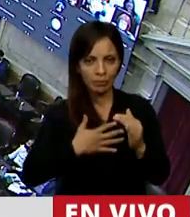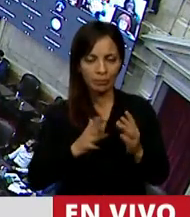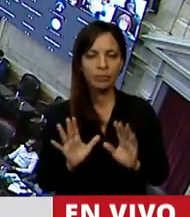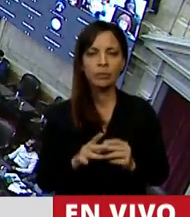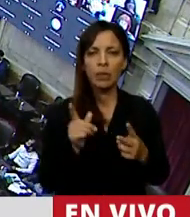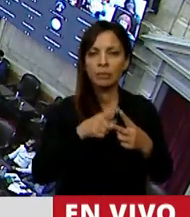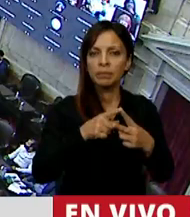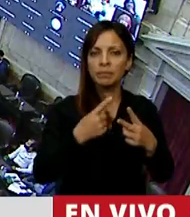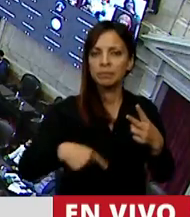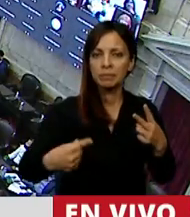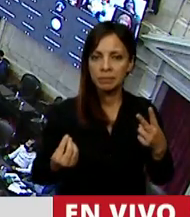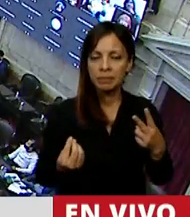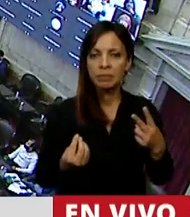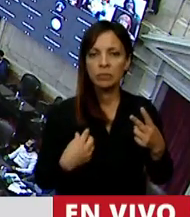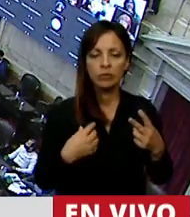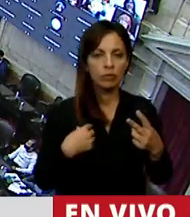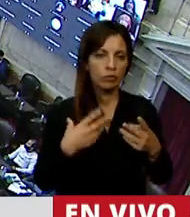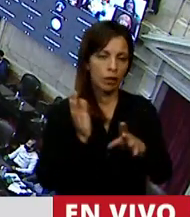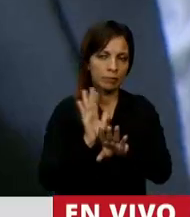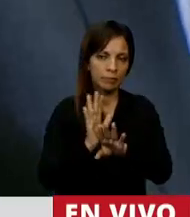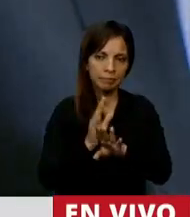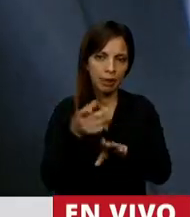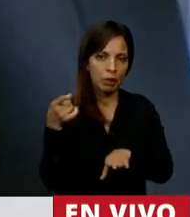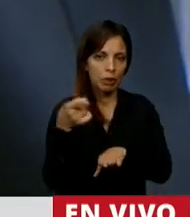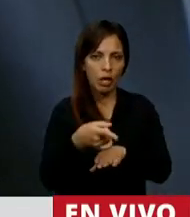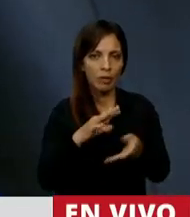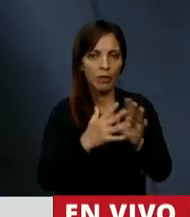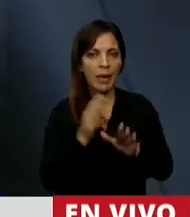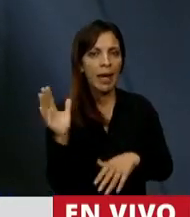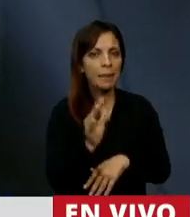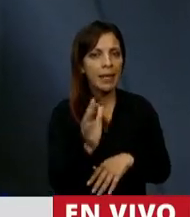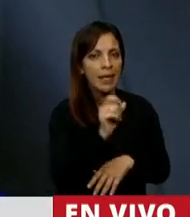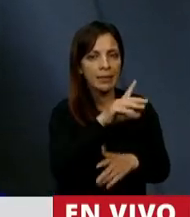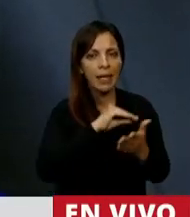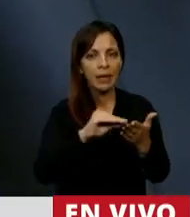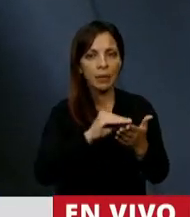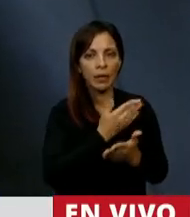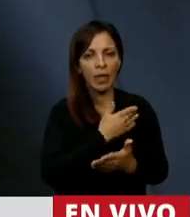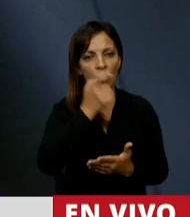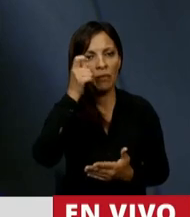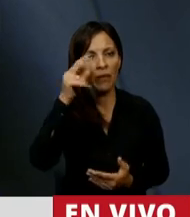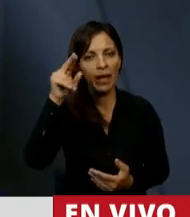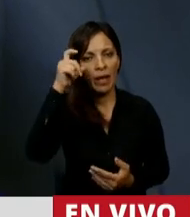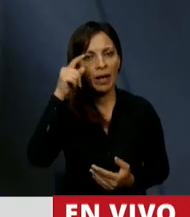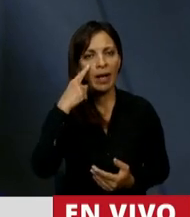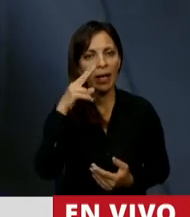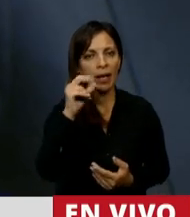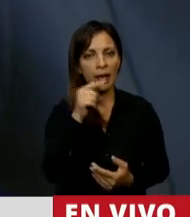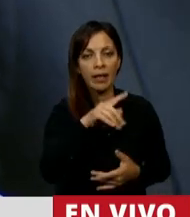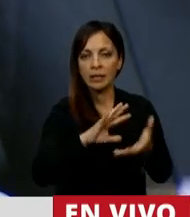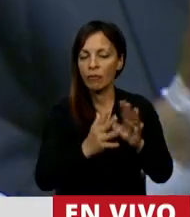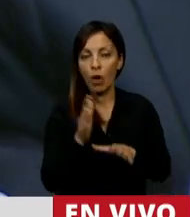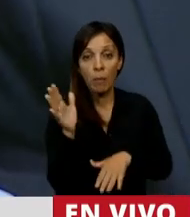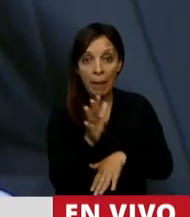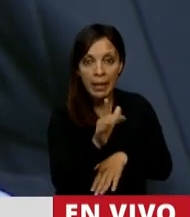Uno, que repudio las amenazas que sufrió el diputado Ferreira. Creo que ese tipo de